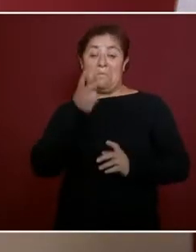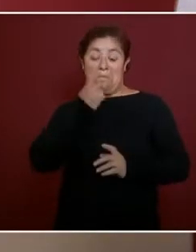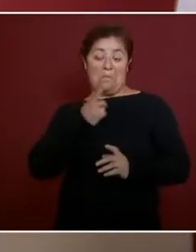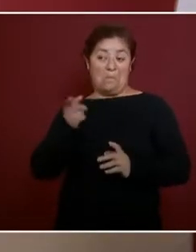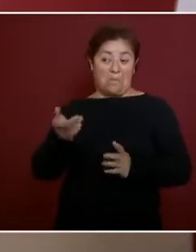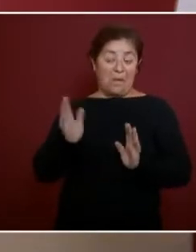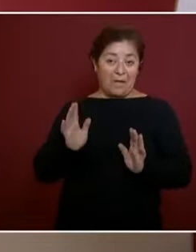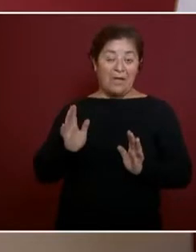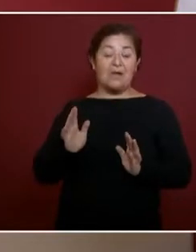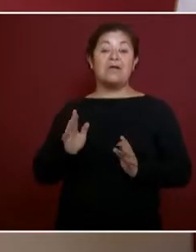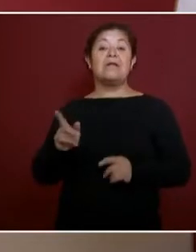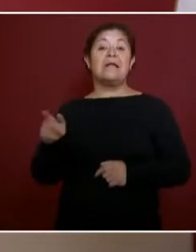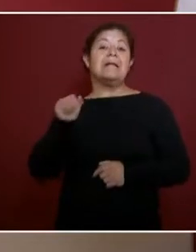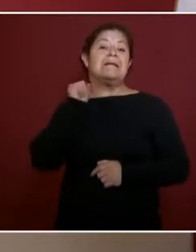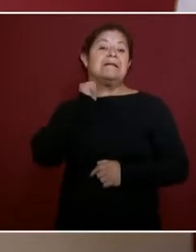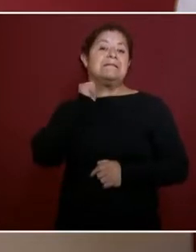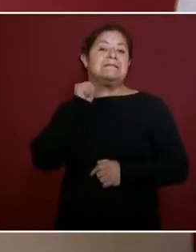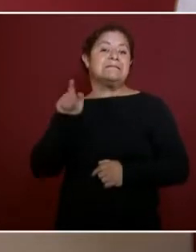senadora,